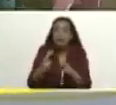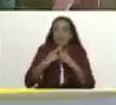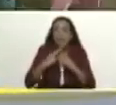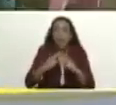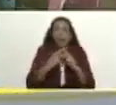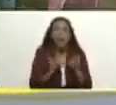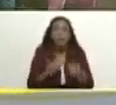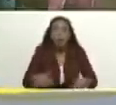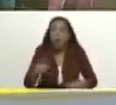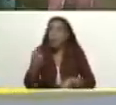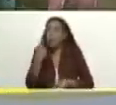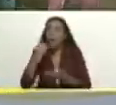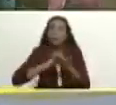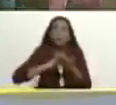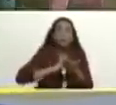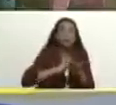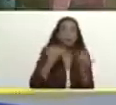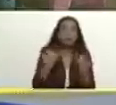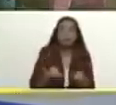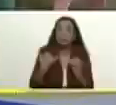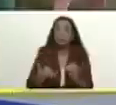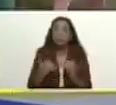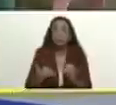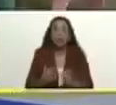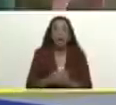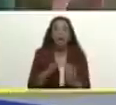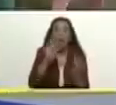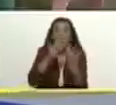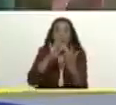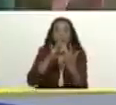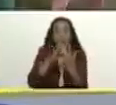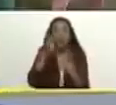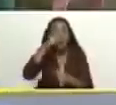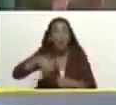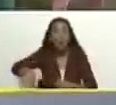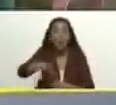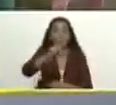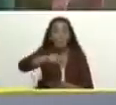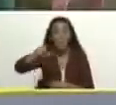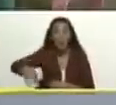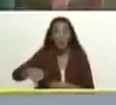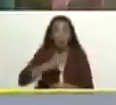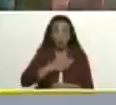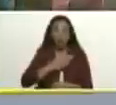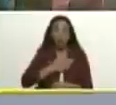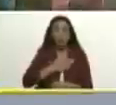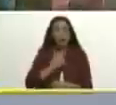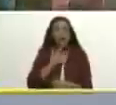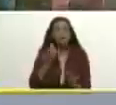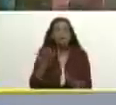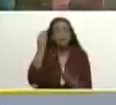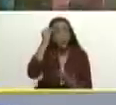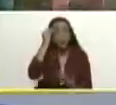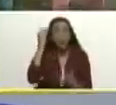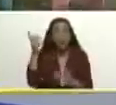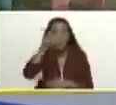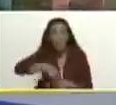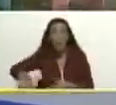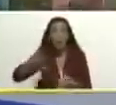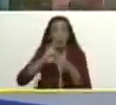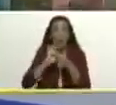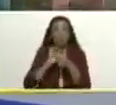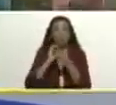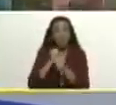pariendo soluciones y en contacto con el pueblo nosotros decimos con el pueblo todo